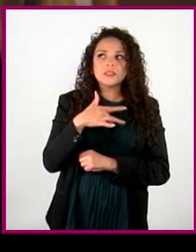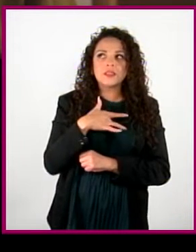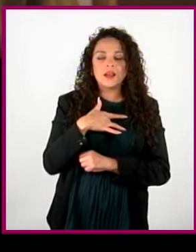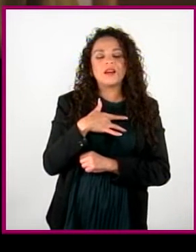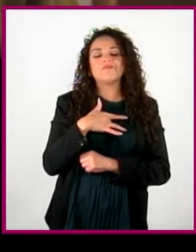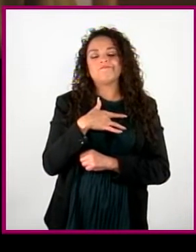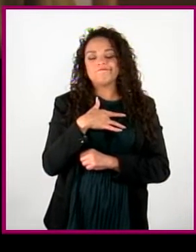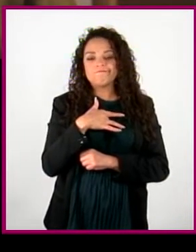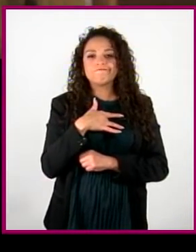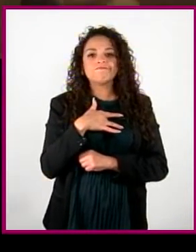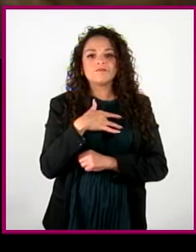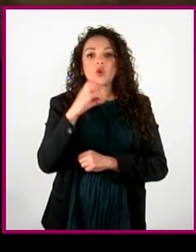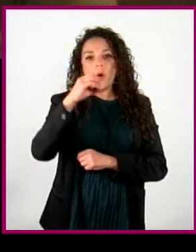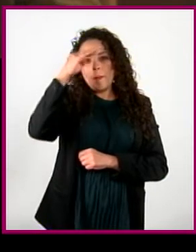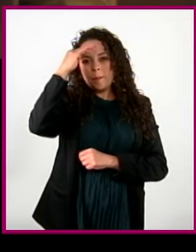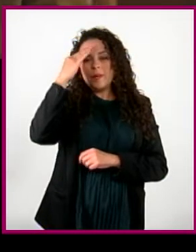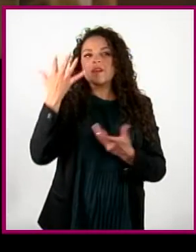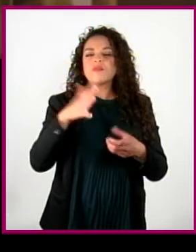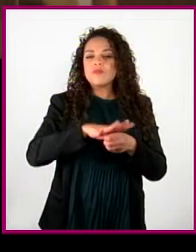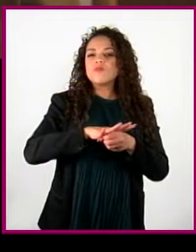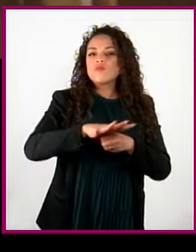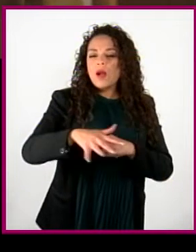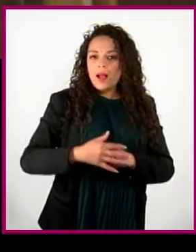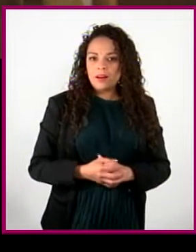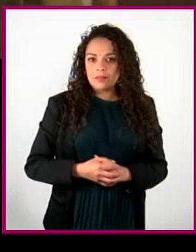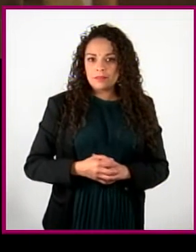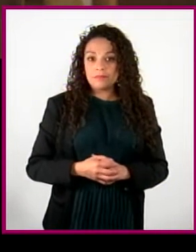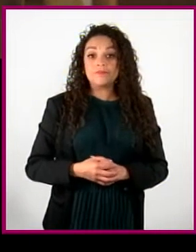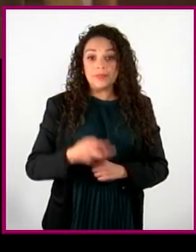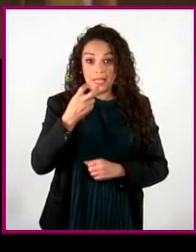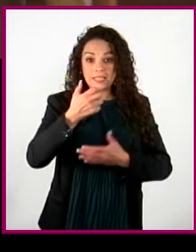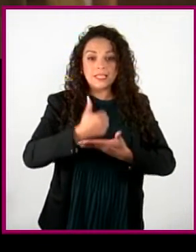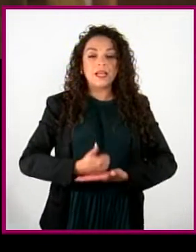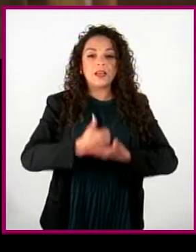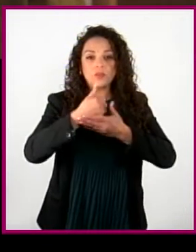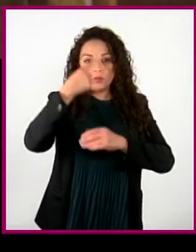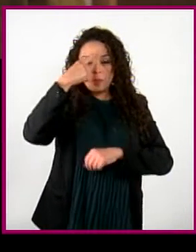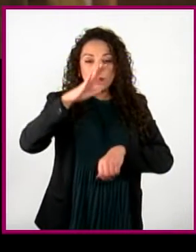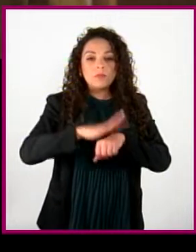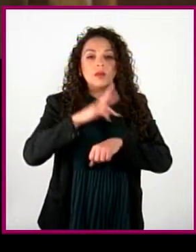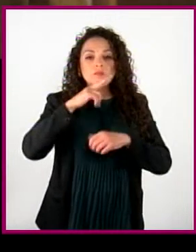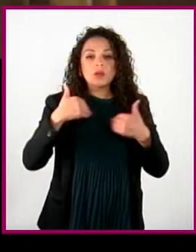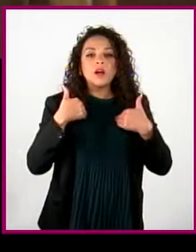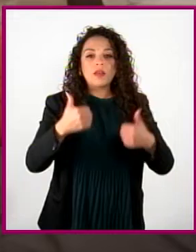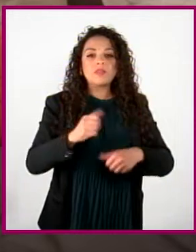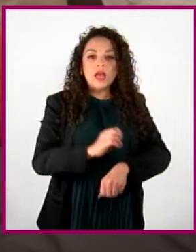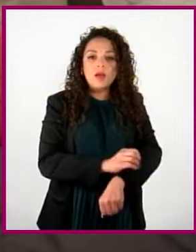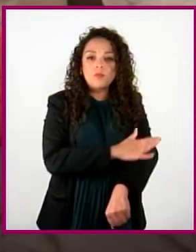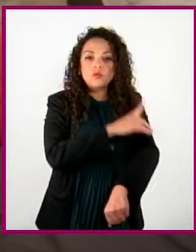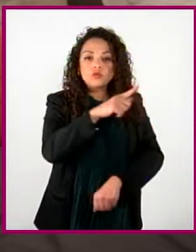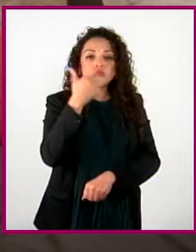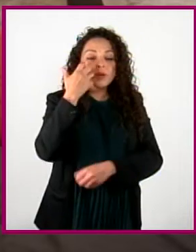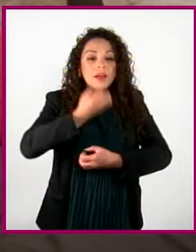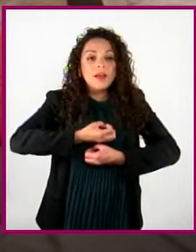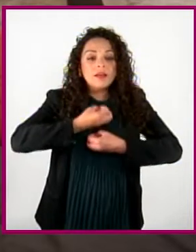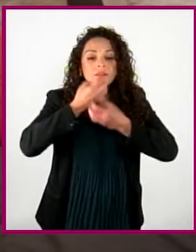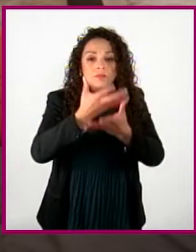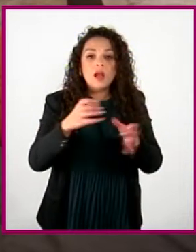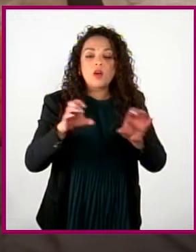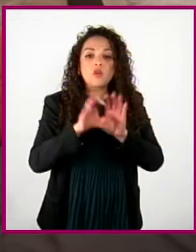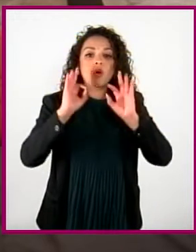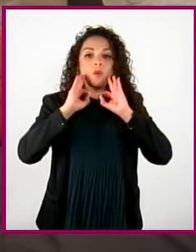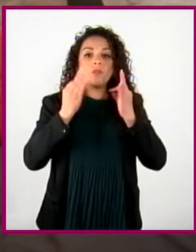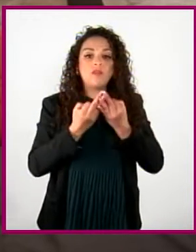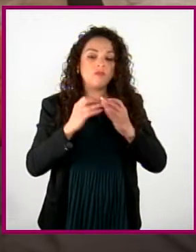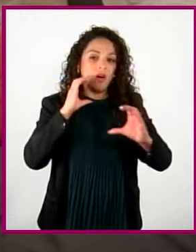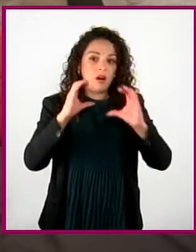¿Qué pensarías? Ponerte en el lugar del otro te ayudará a entender mejor la emoción que quieres comunicar y cuál es la mejor manera